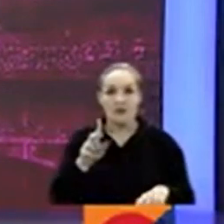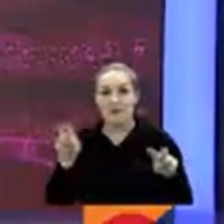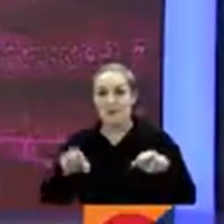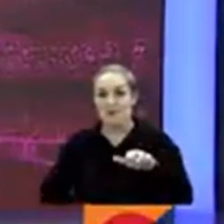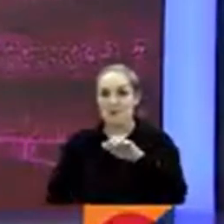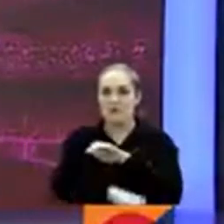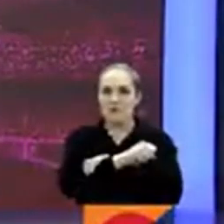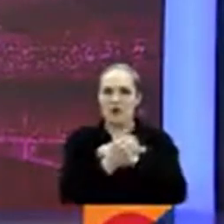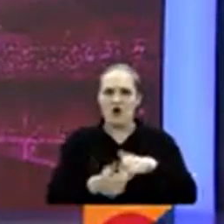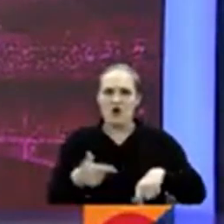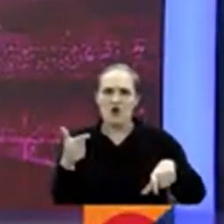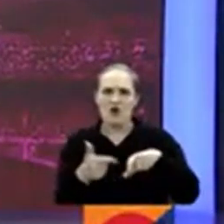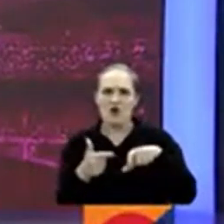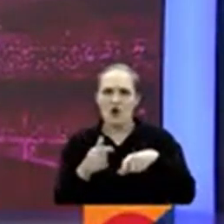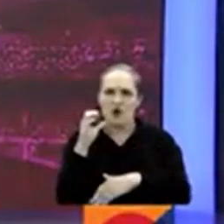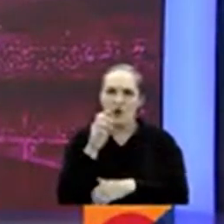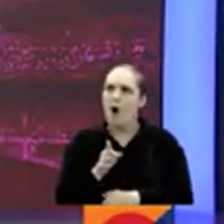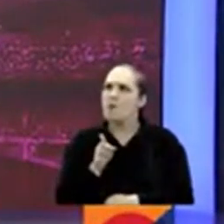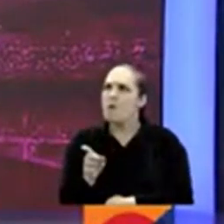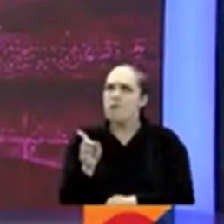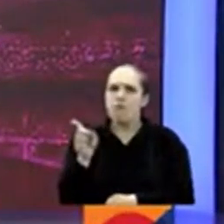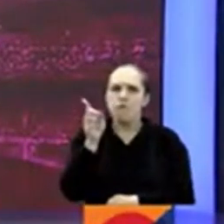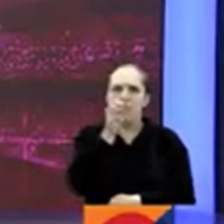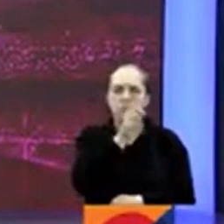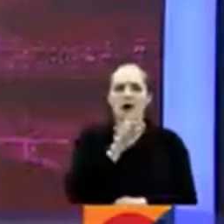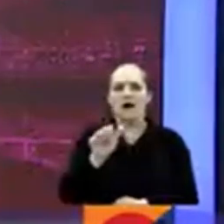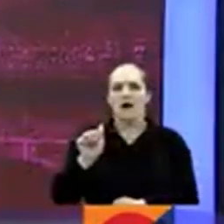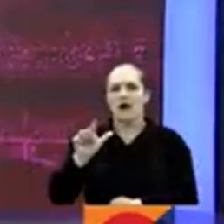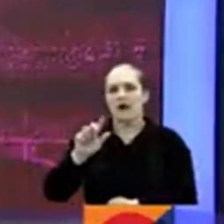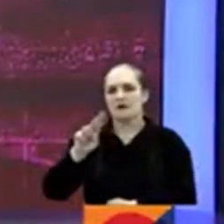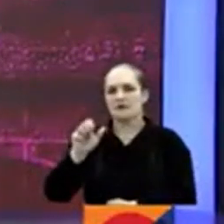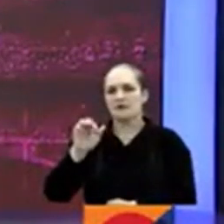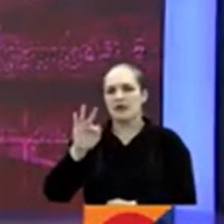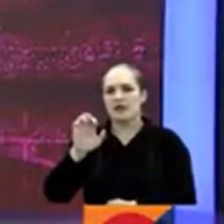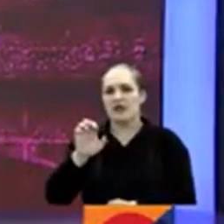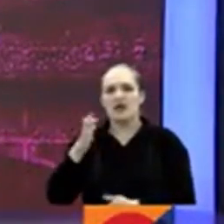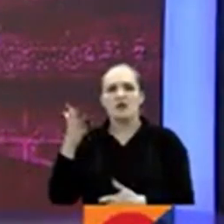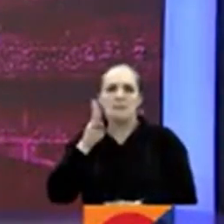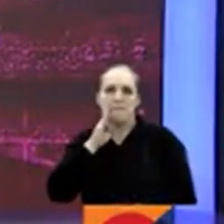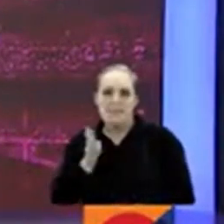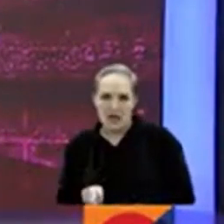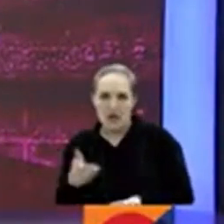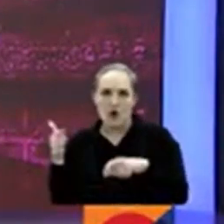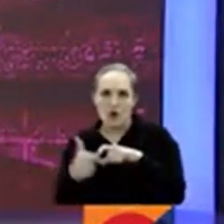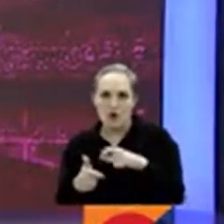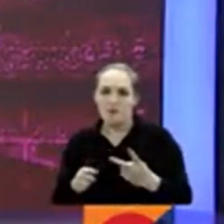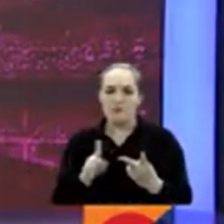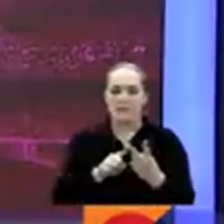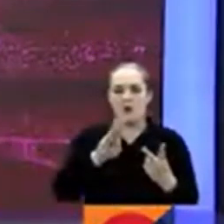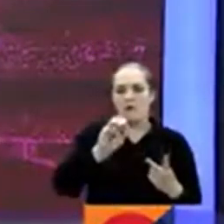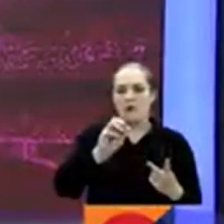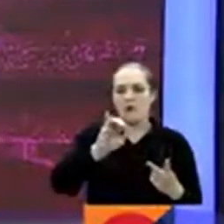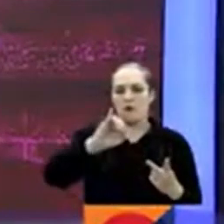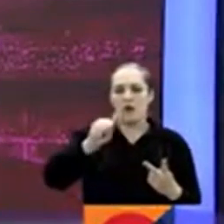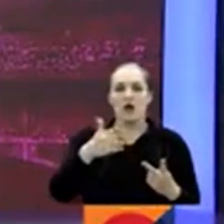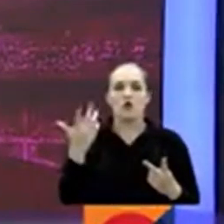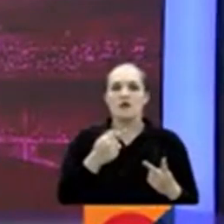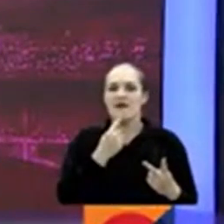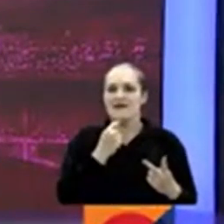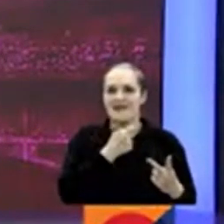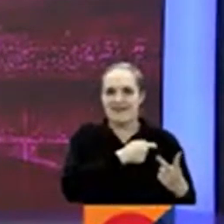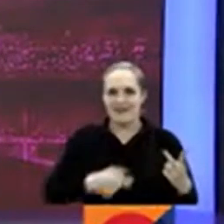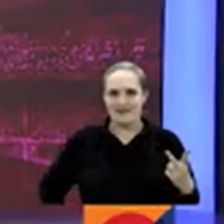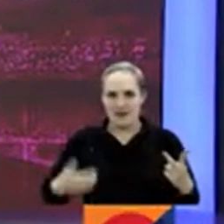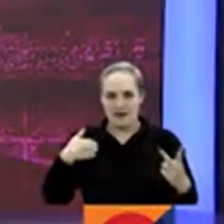tuvimos cuota goleadora de colombianos en el mundo. Steven Alzate marcó en Bélgica y Miguel Ángel Borja con River Plate. James fue titular en el